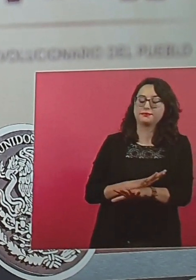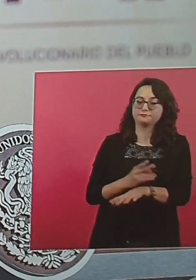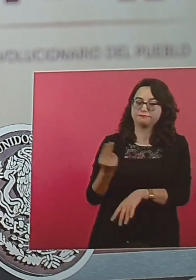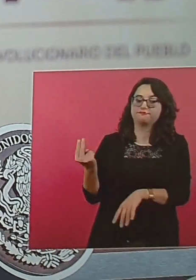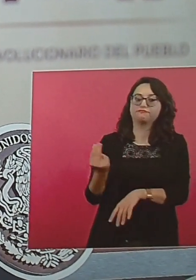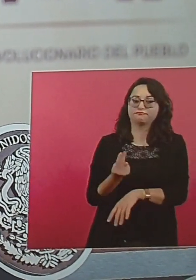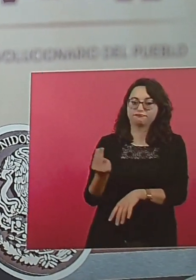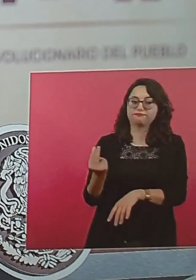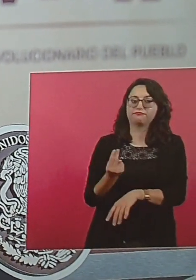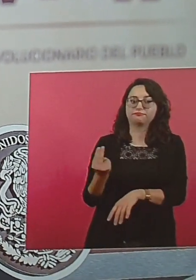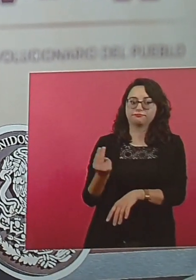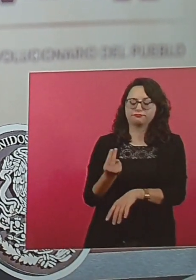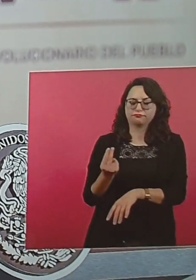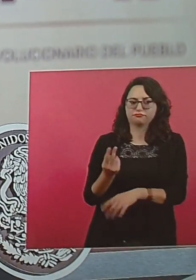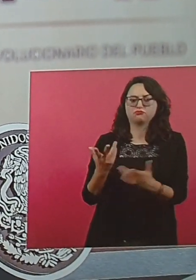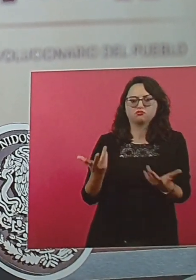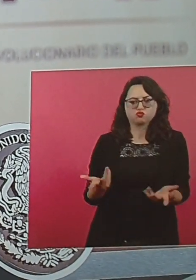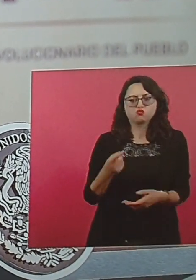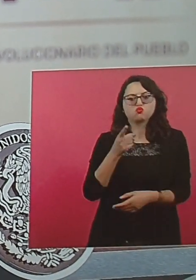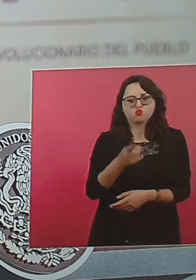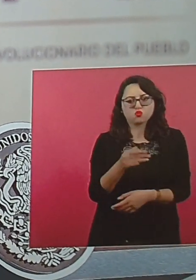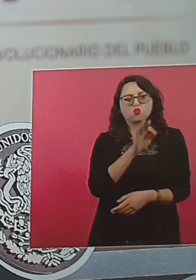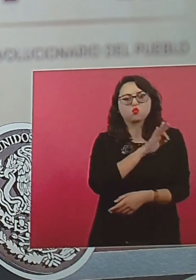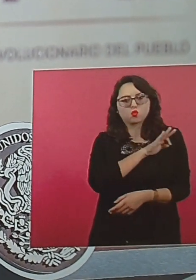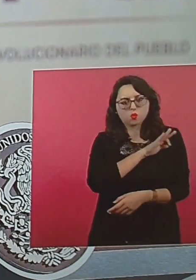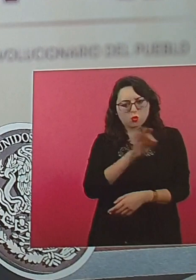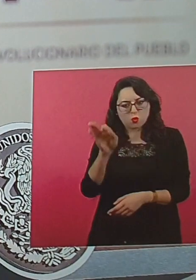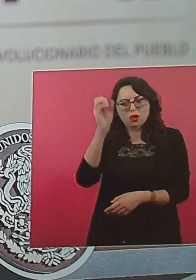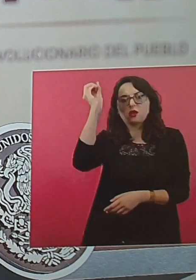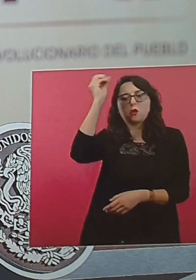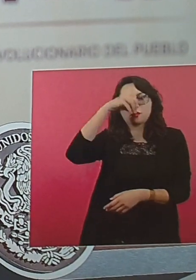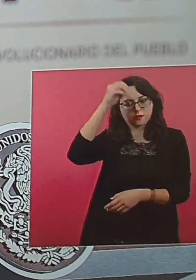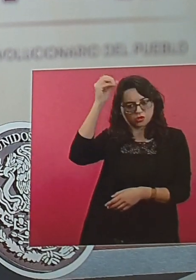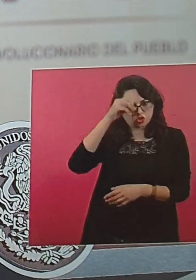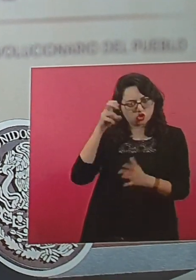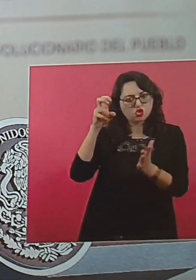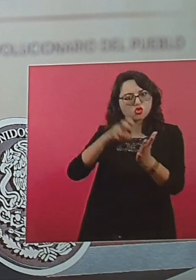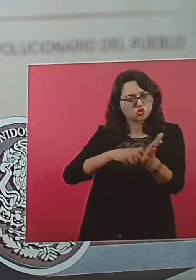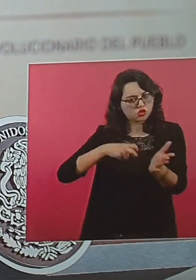Es desafíos cambiar de opinión.